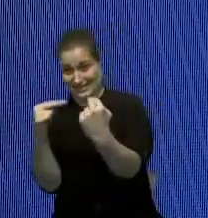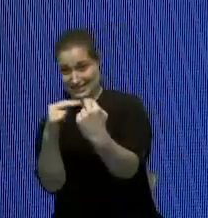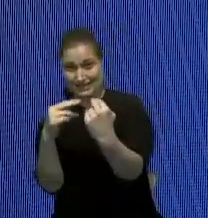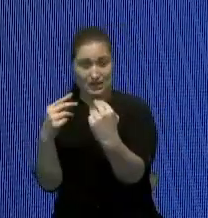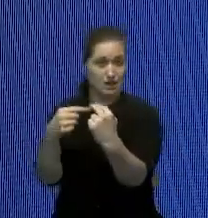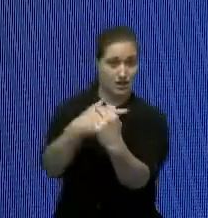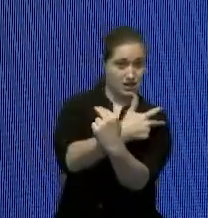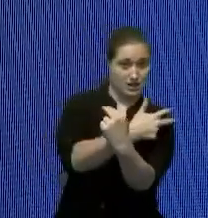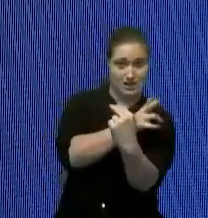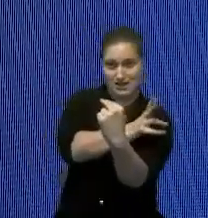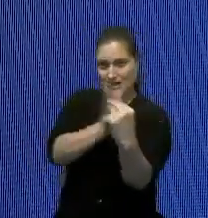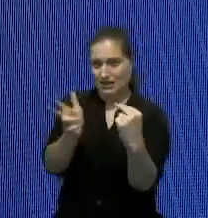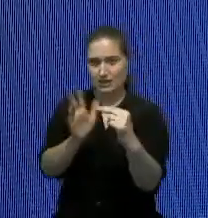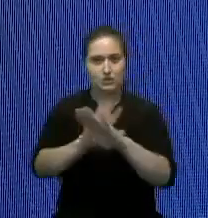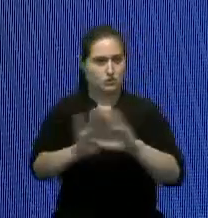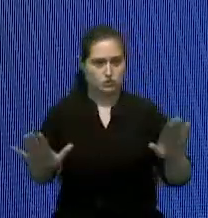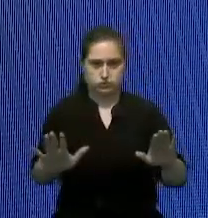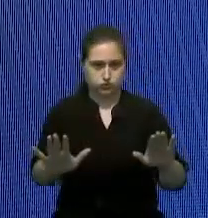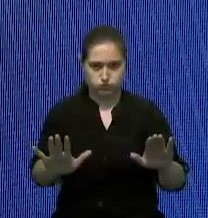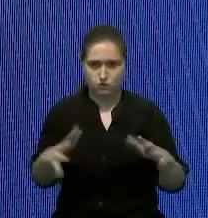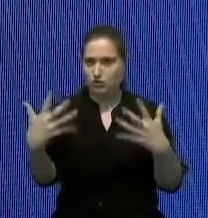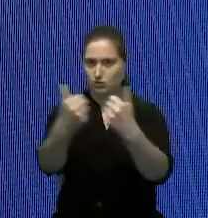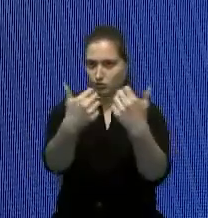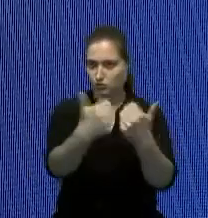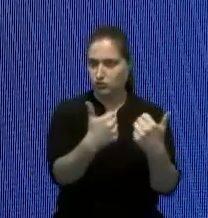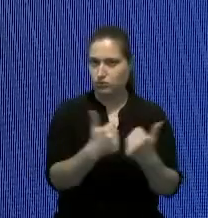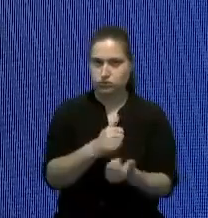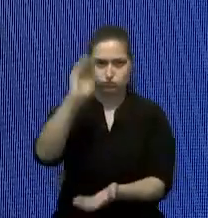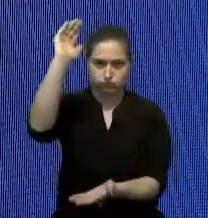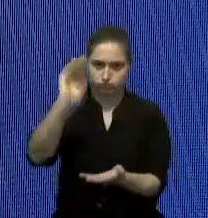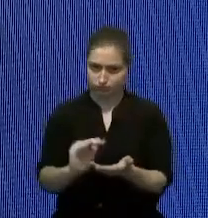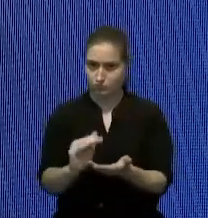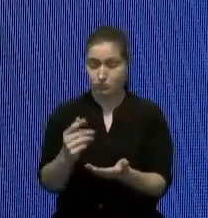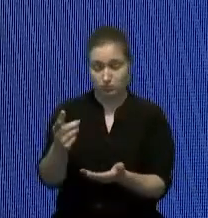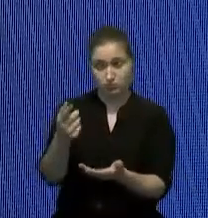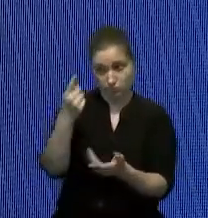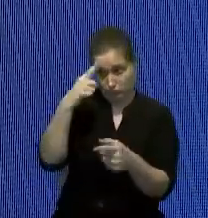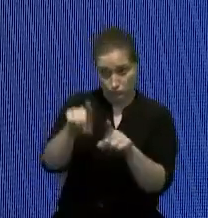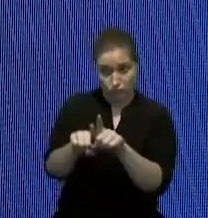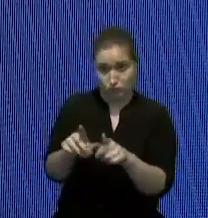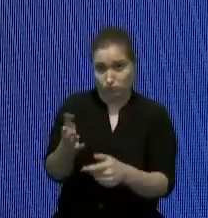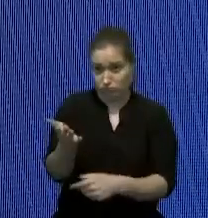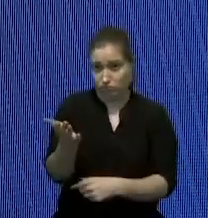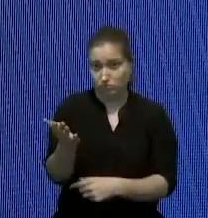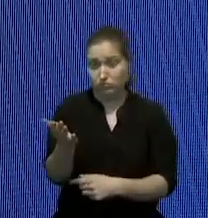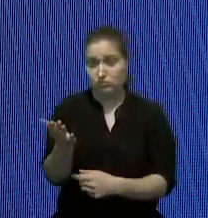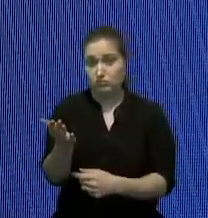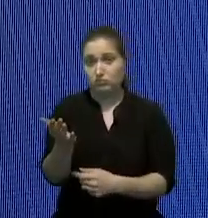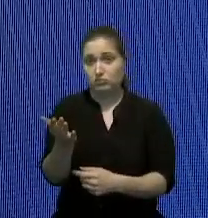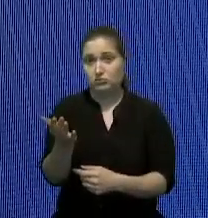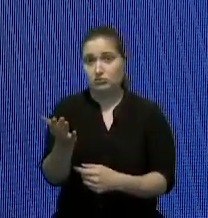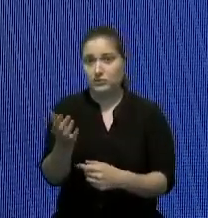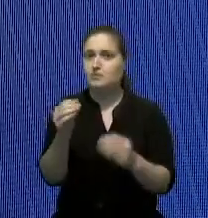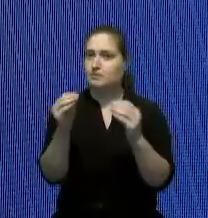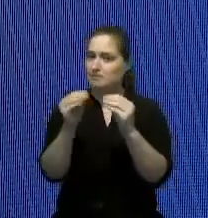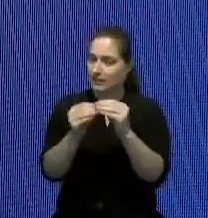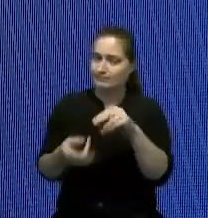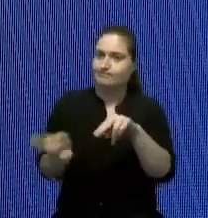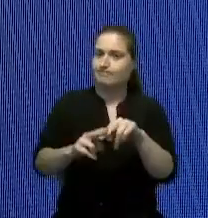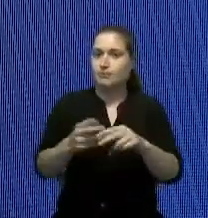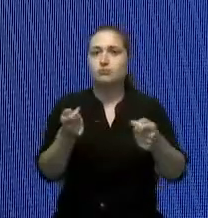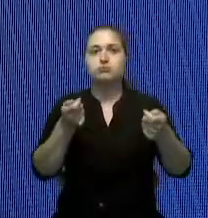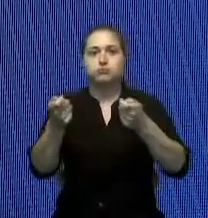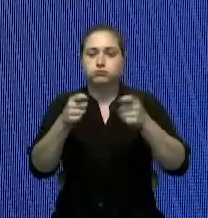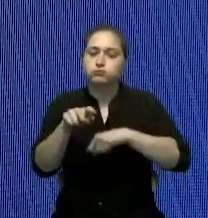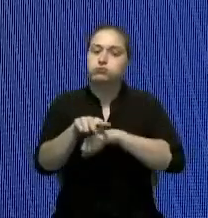está haciendo el gobierno y que está evitando muchos accidentes y estoy de acuerdo contigo en también el tema de más control a través